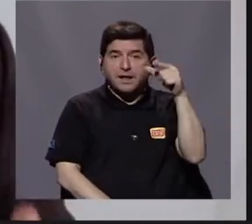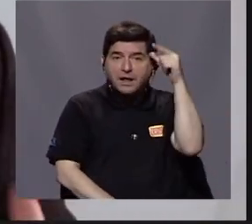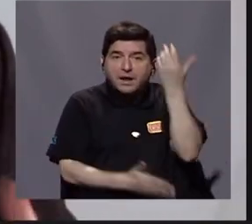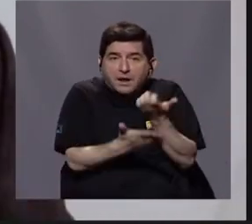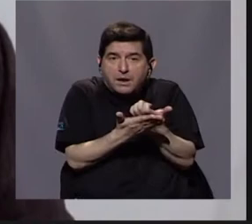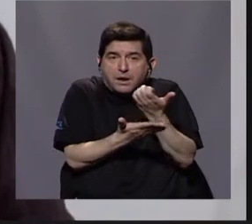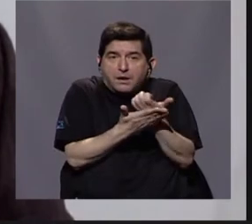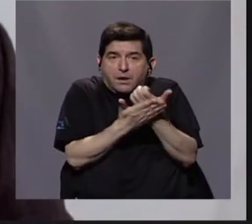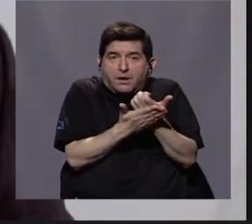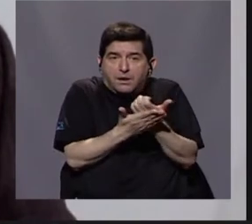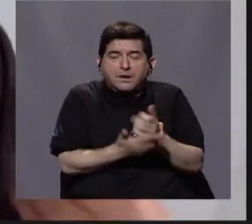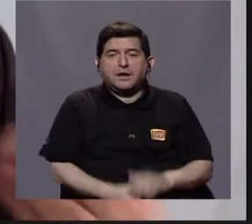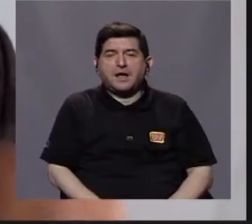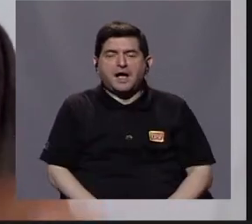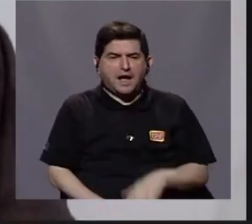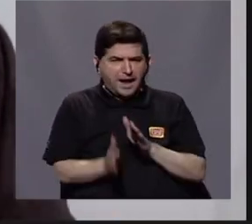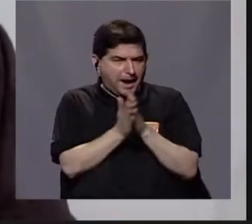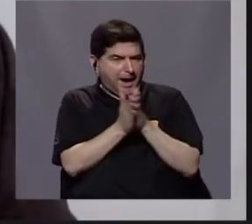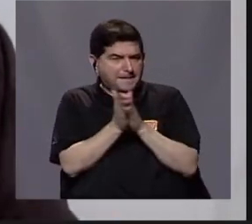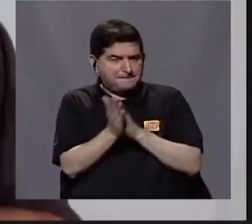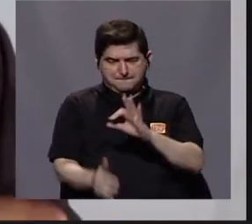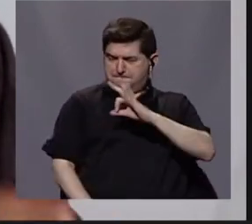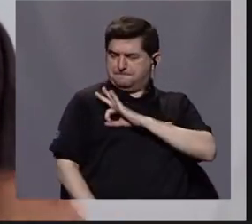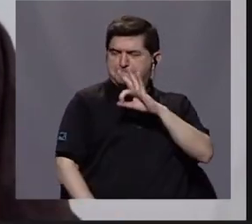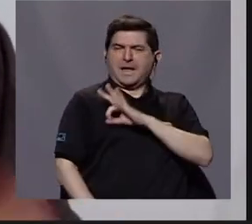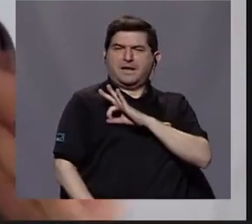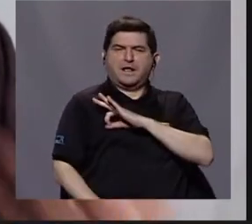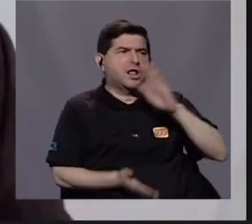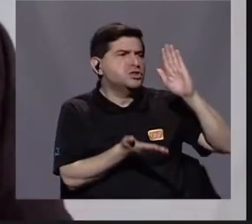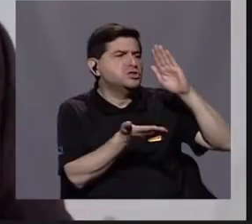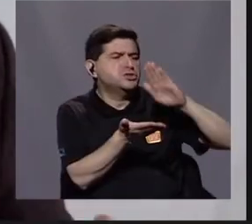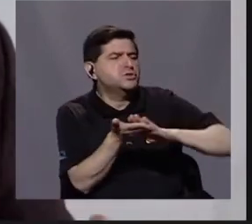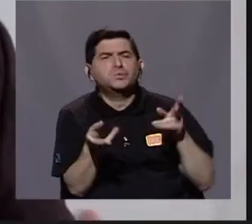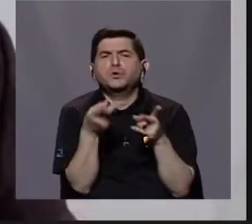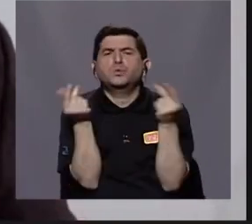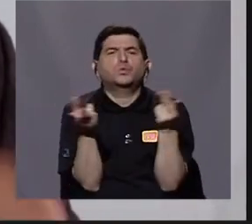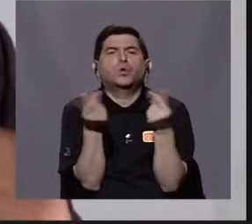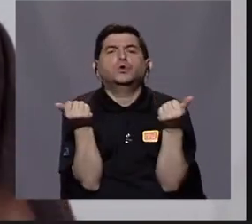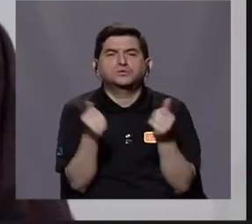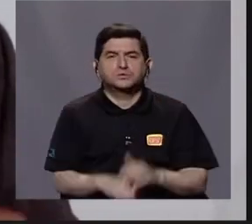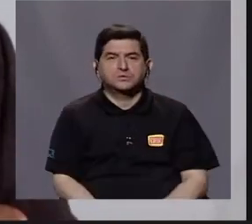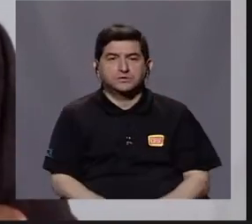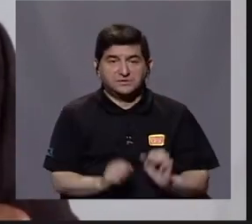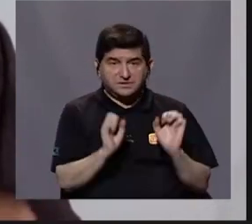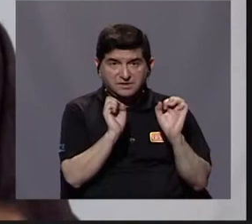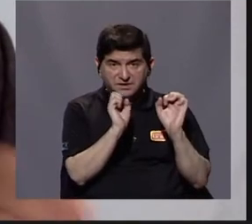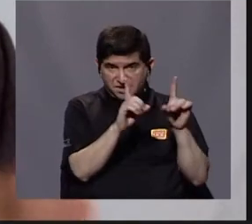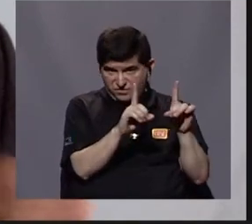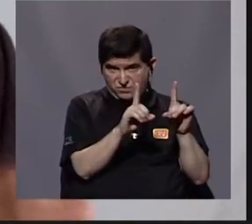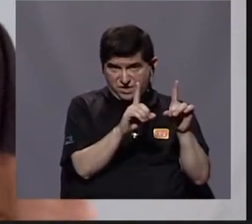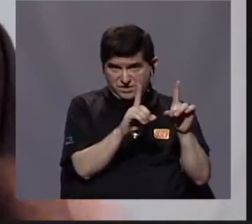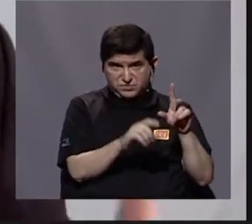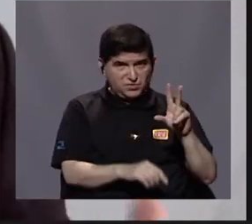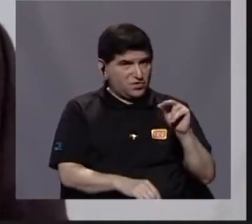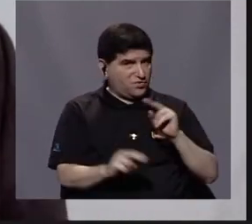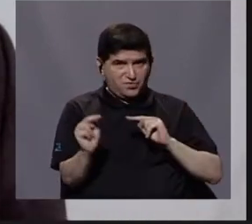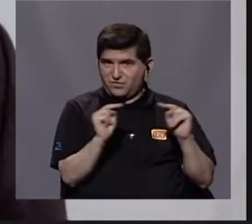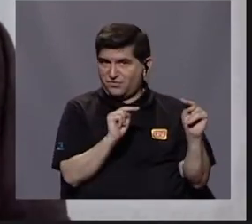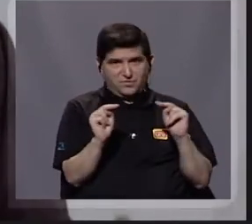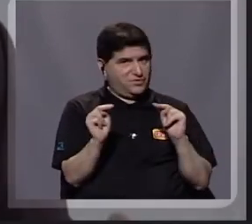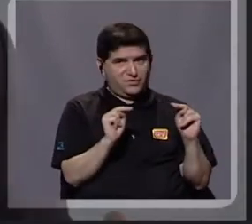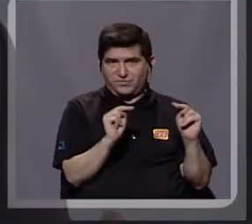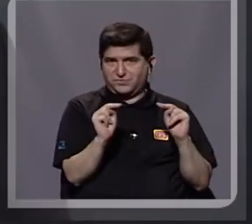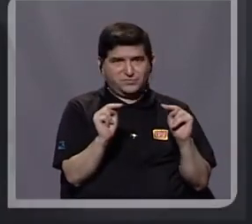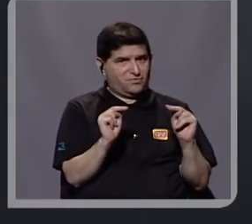económica parte de maximizar beneficios, disminuir costos. Y la educación no es un negocio.